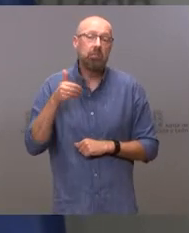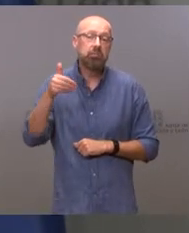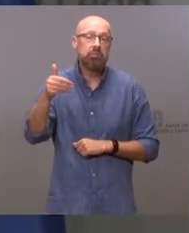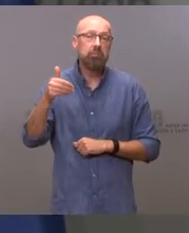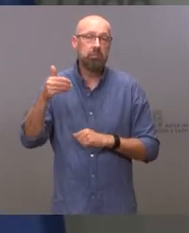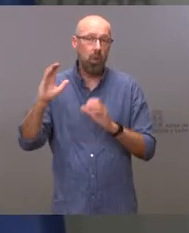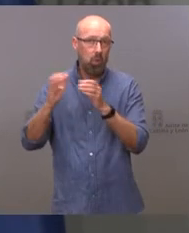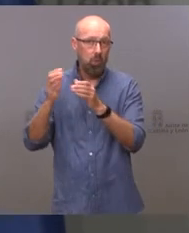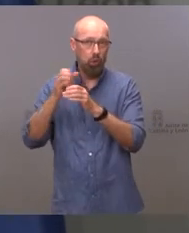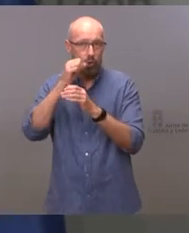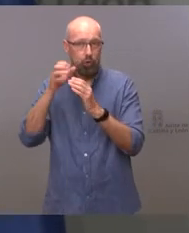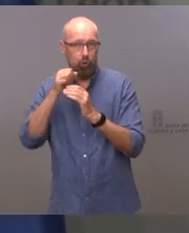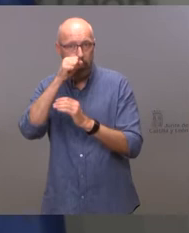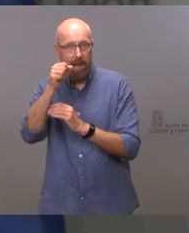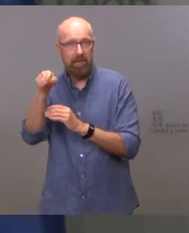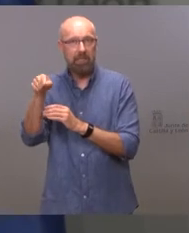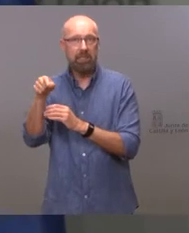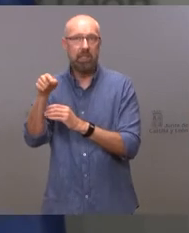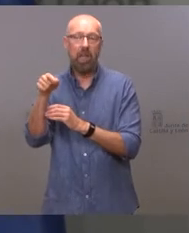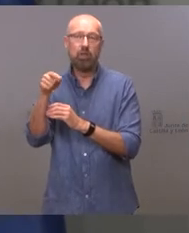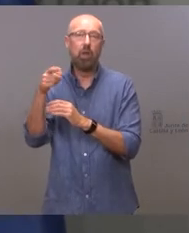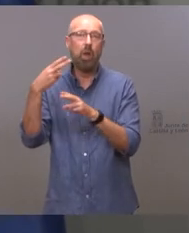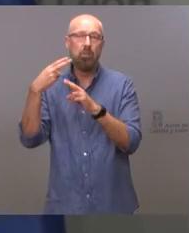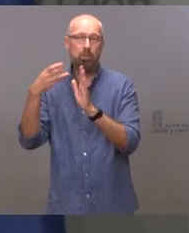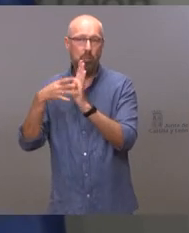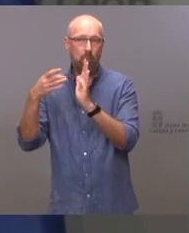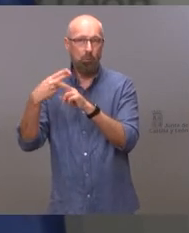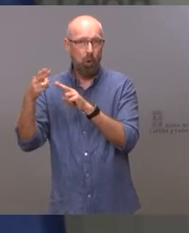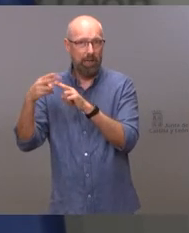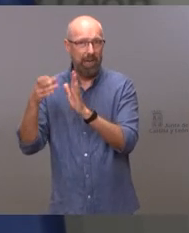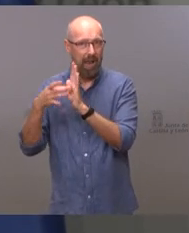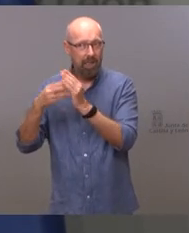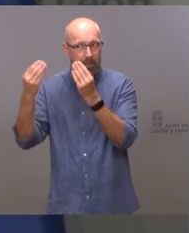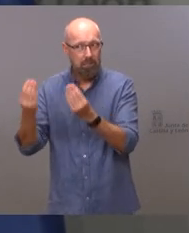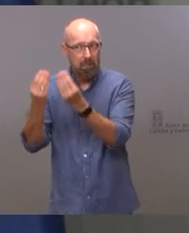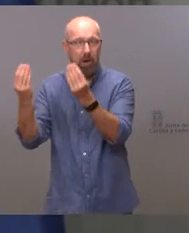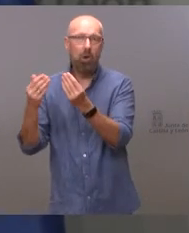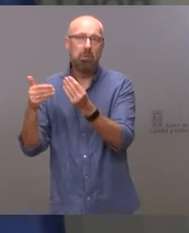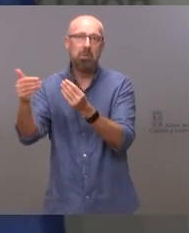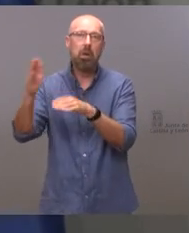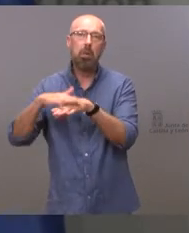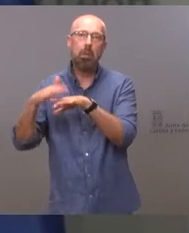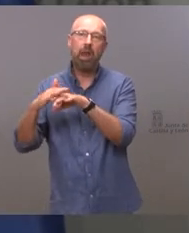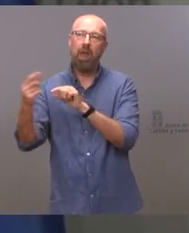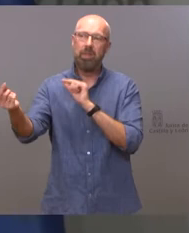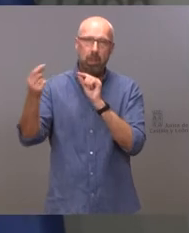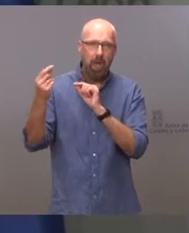política adulta a nuestros ciudadanos y debate racional. Y no solo descalificación,